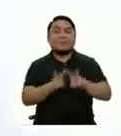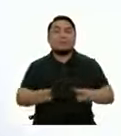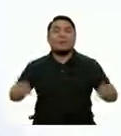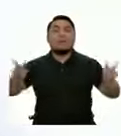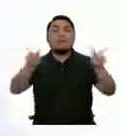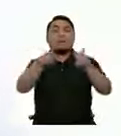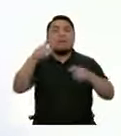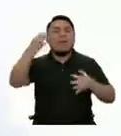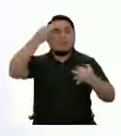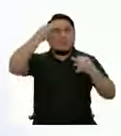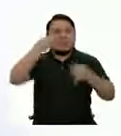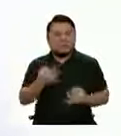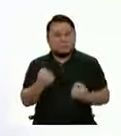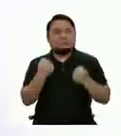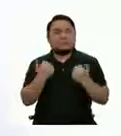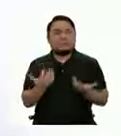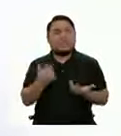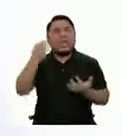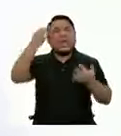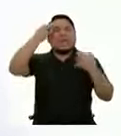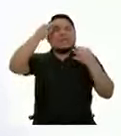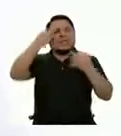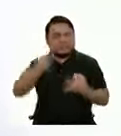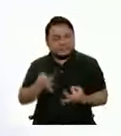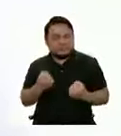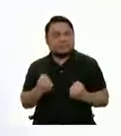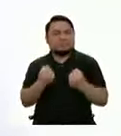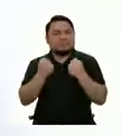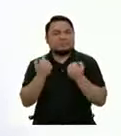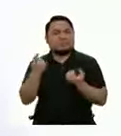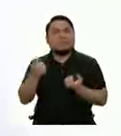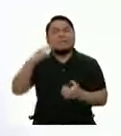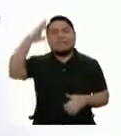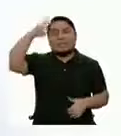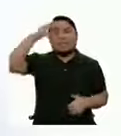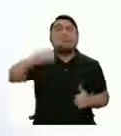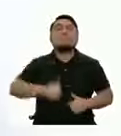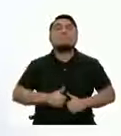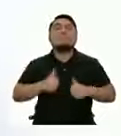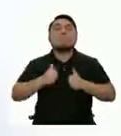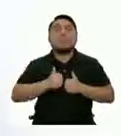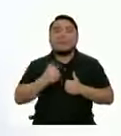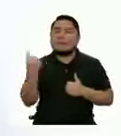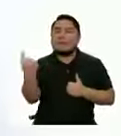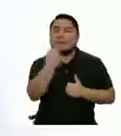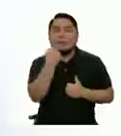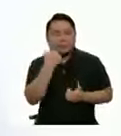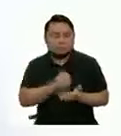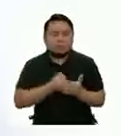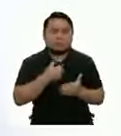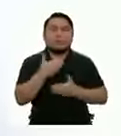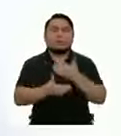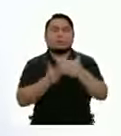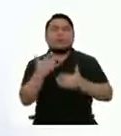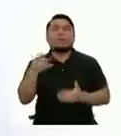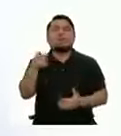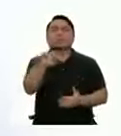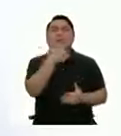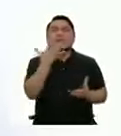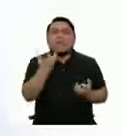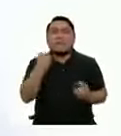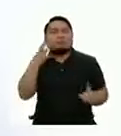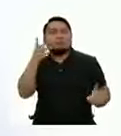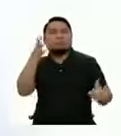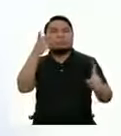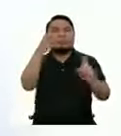determinación El valor de la determinación Es una filosofía de vida Que nos moviliza para hacer Y conseguir aquello que